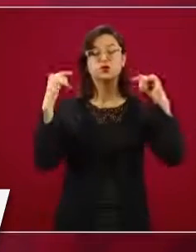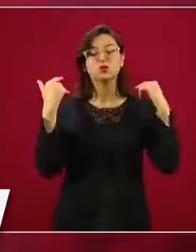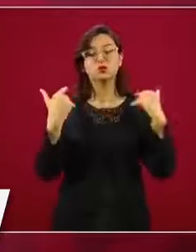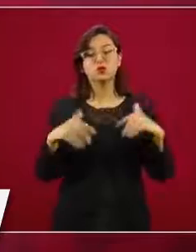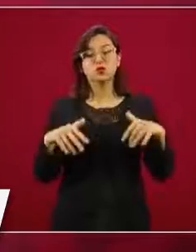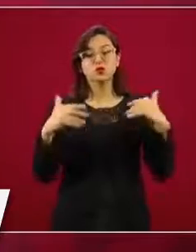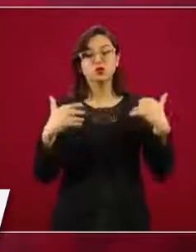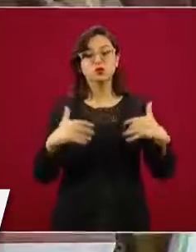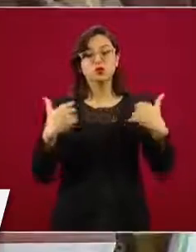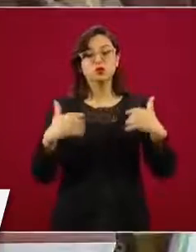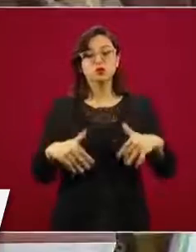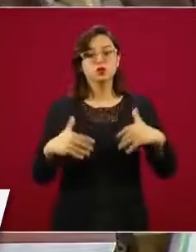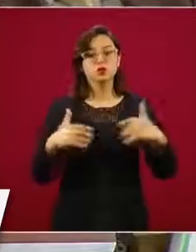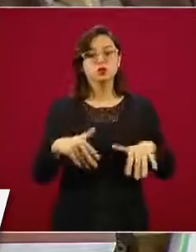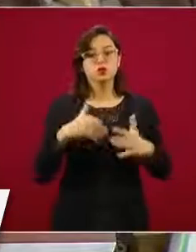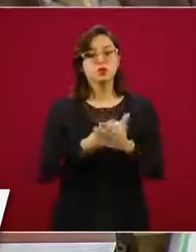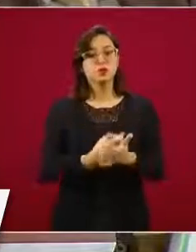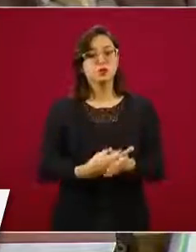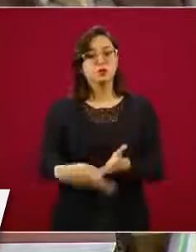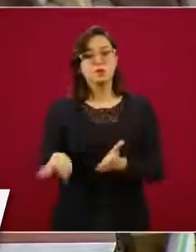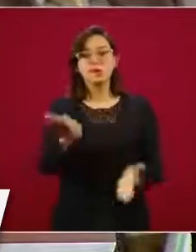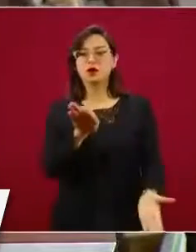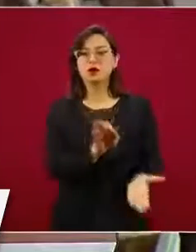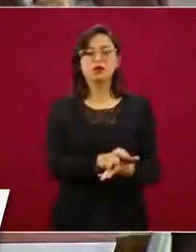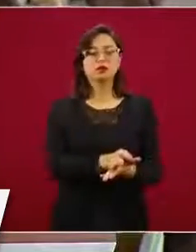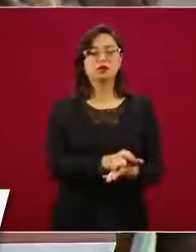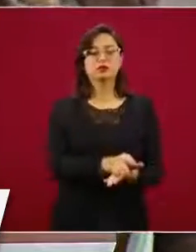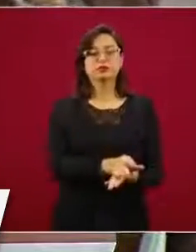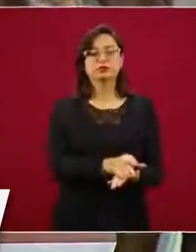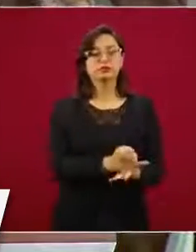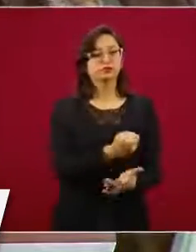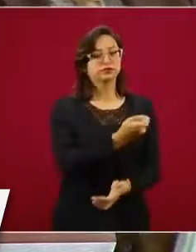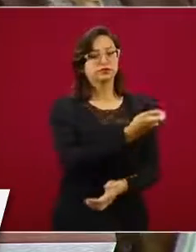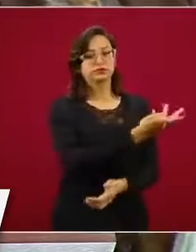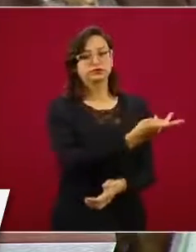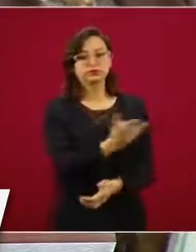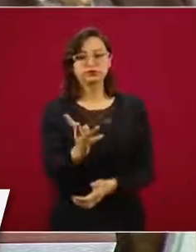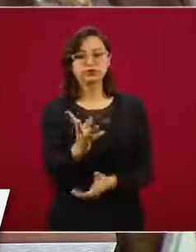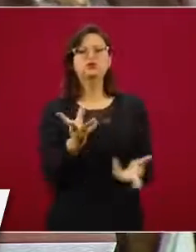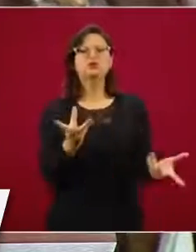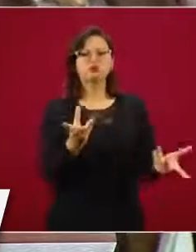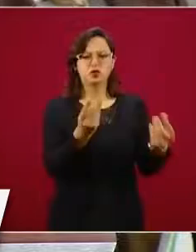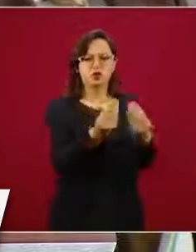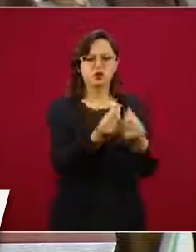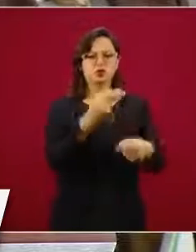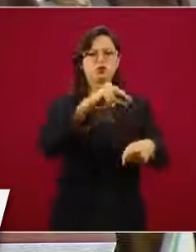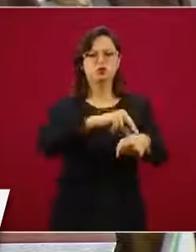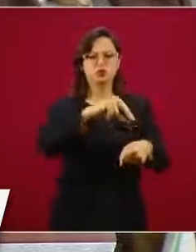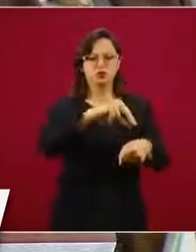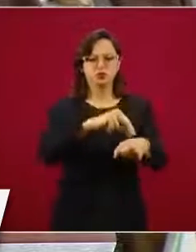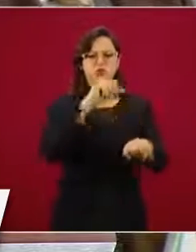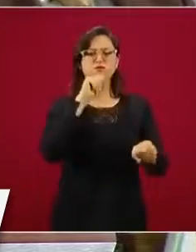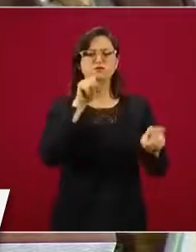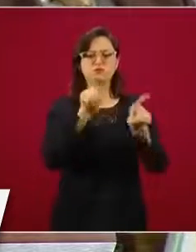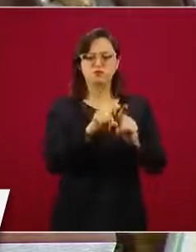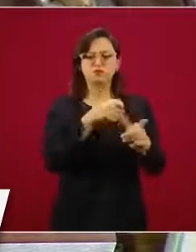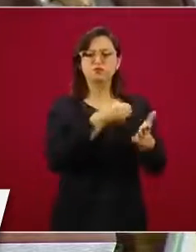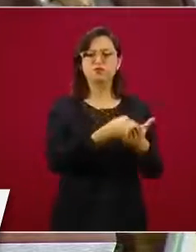nuestras heroínas, con los médicos, nuestros héroes,